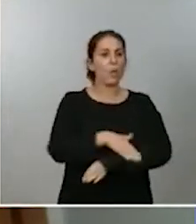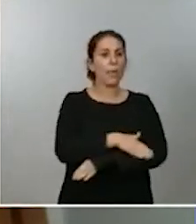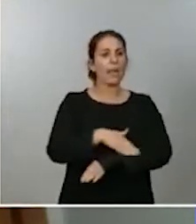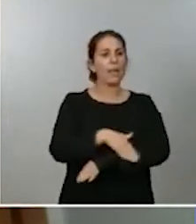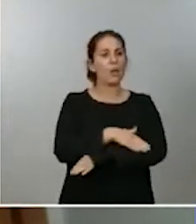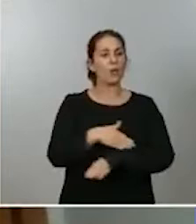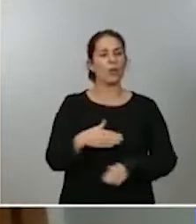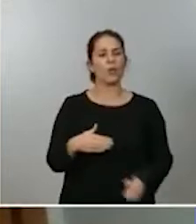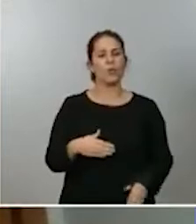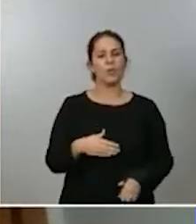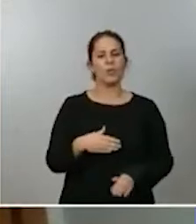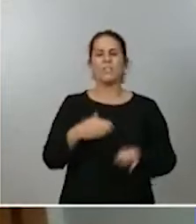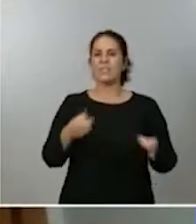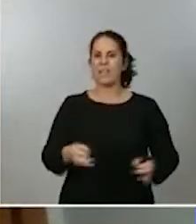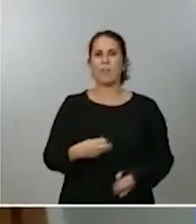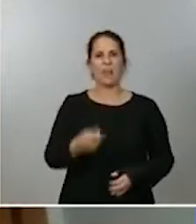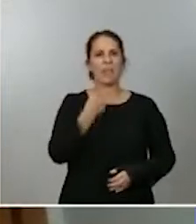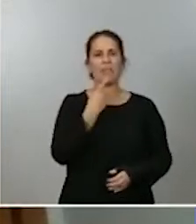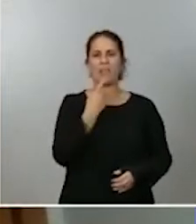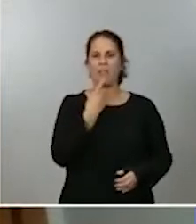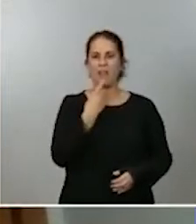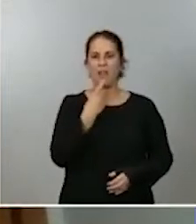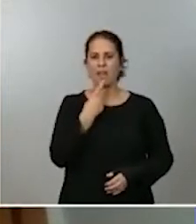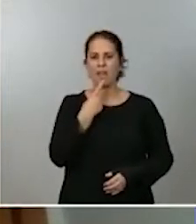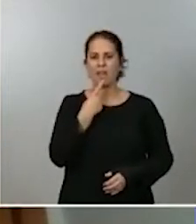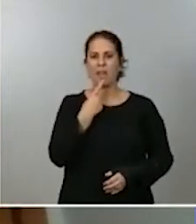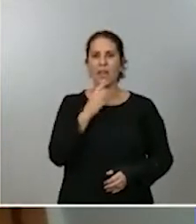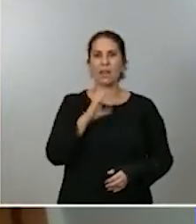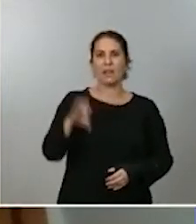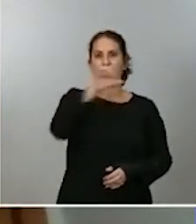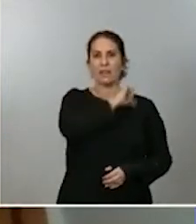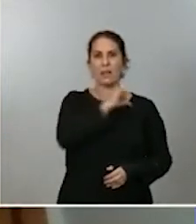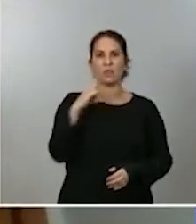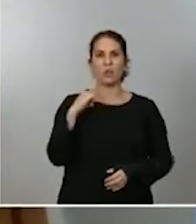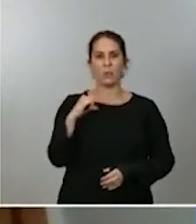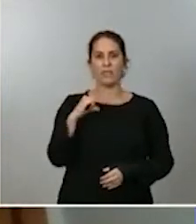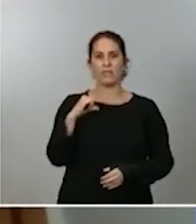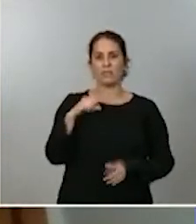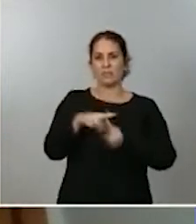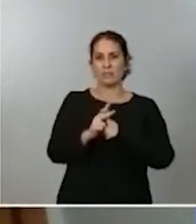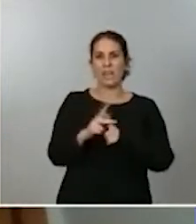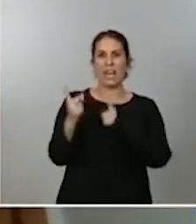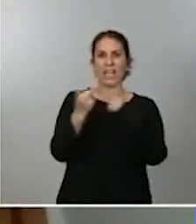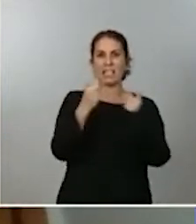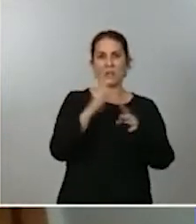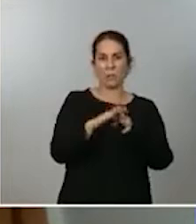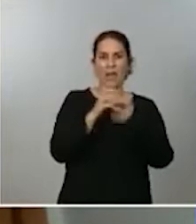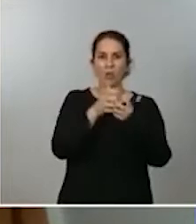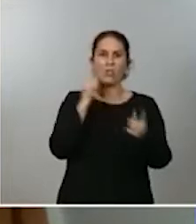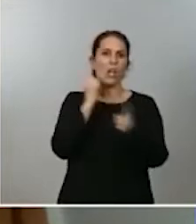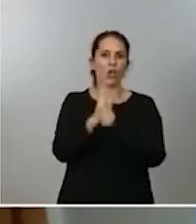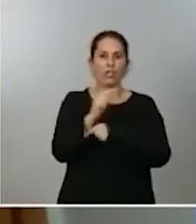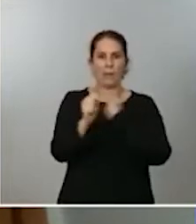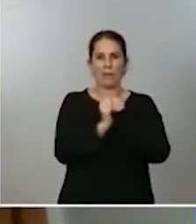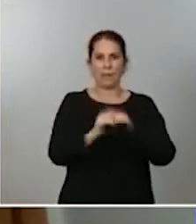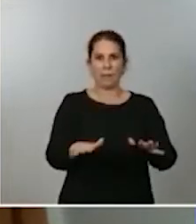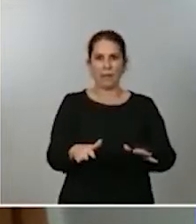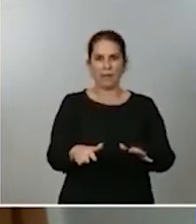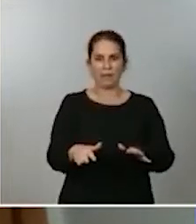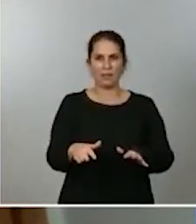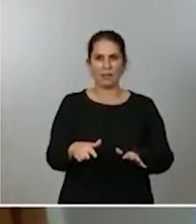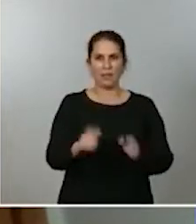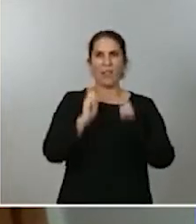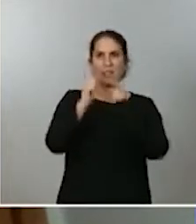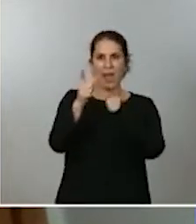dotar a las comunidades de las herramientas necesarias para combatir a la pandemia. Entonces, quería saber por qué en este caso no se lo